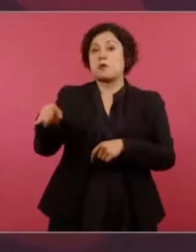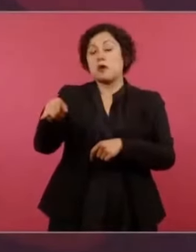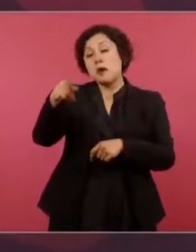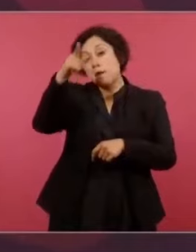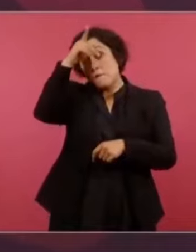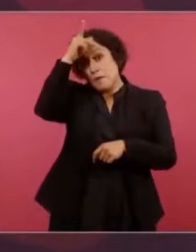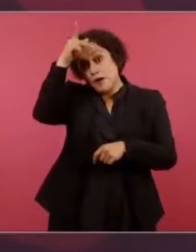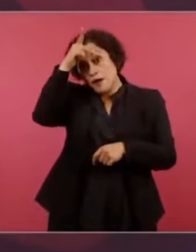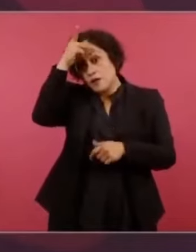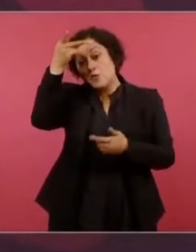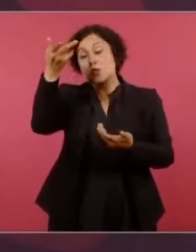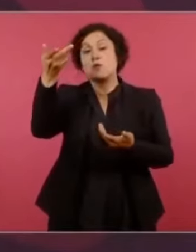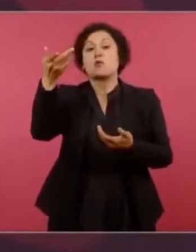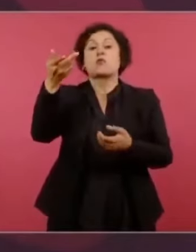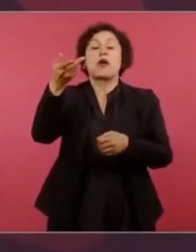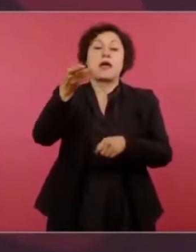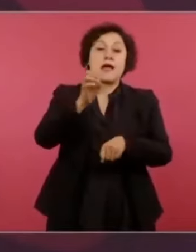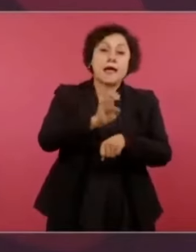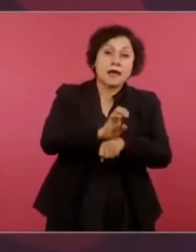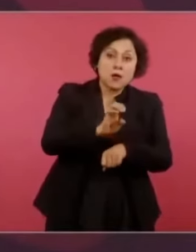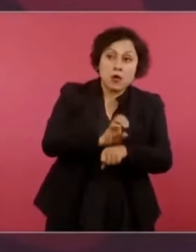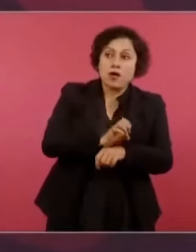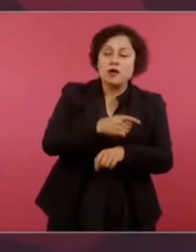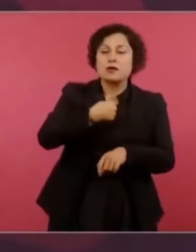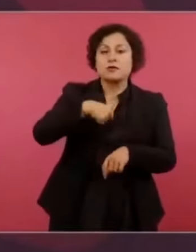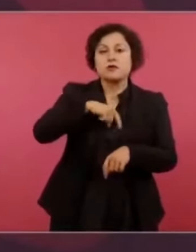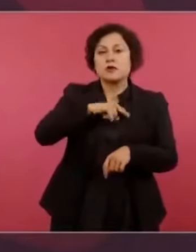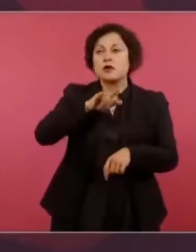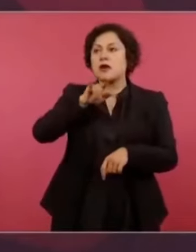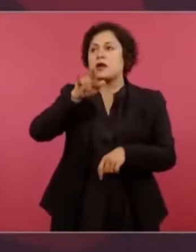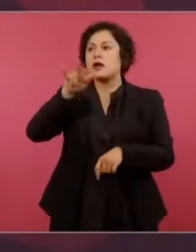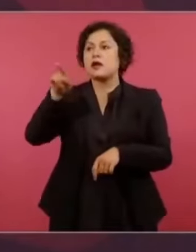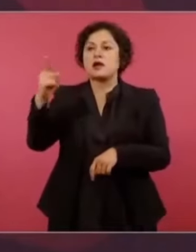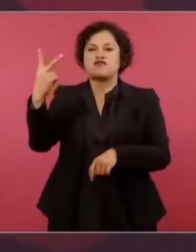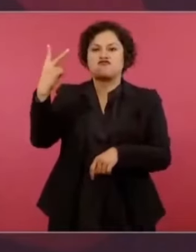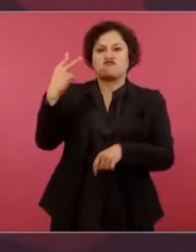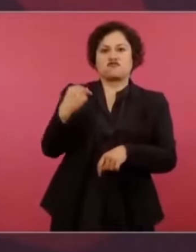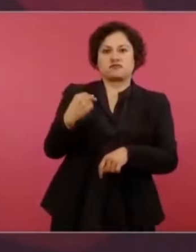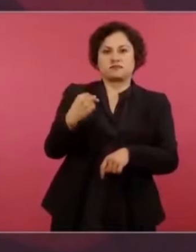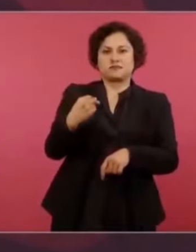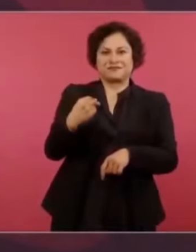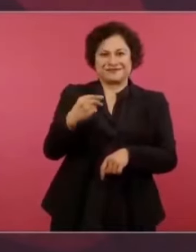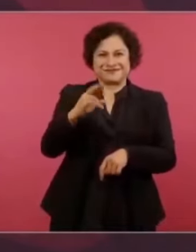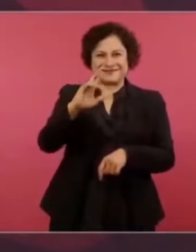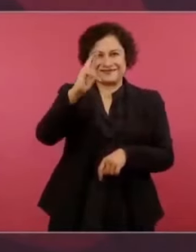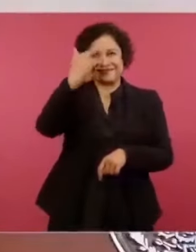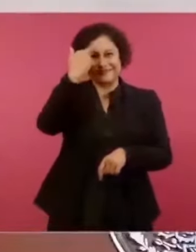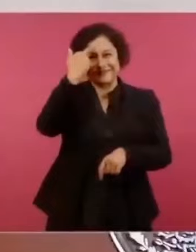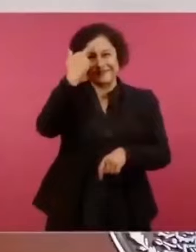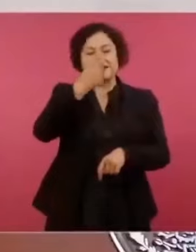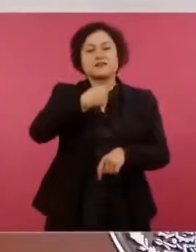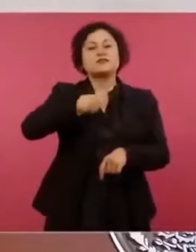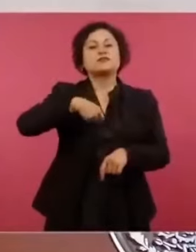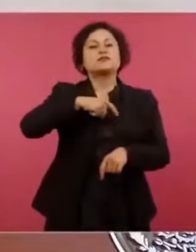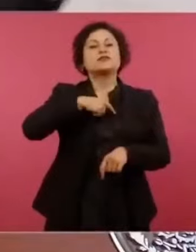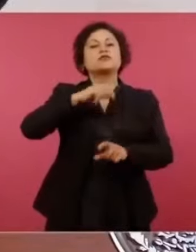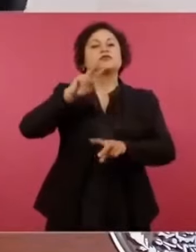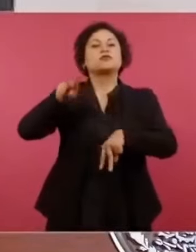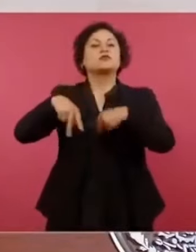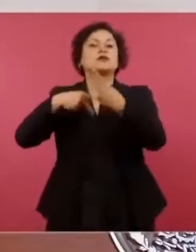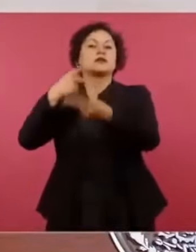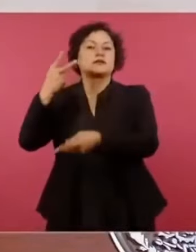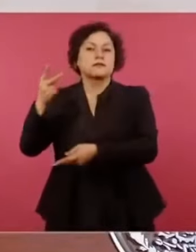cuando fuimos a buscar, a